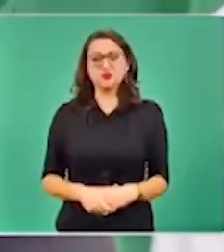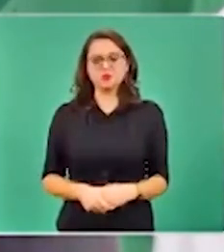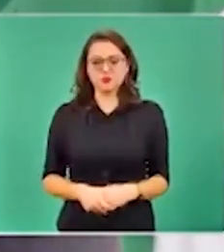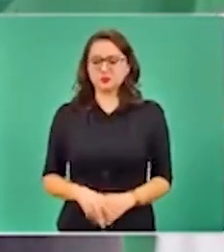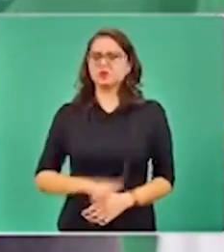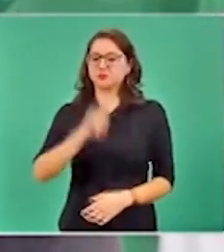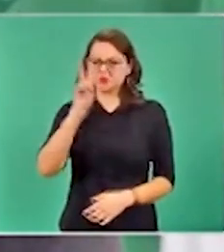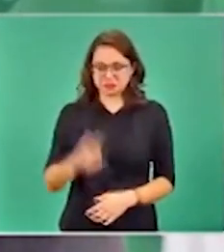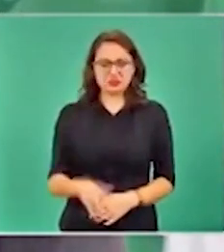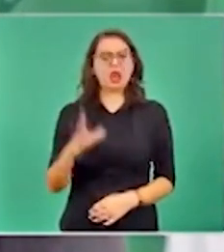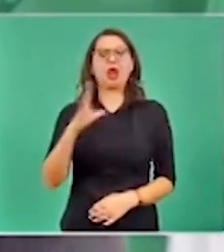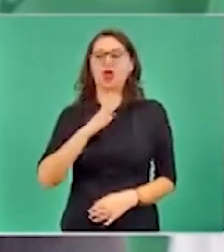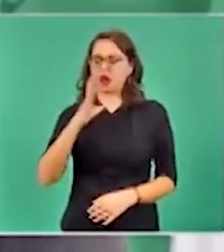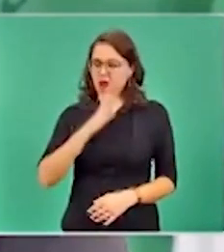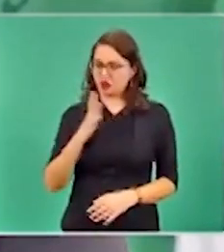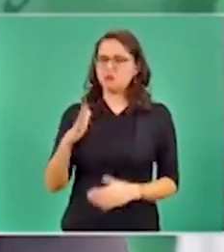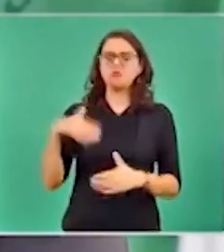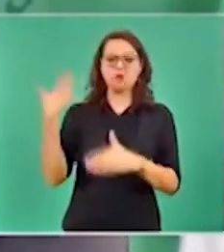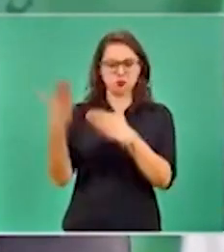Hay relevo generacional.